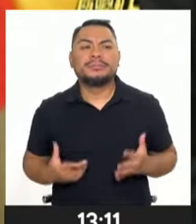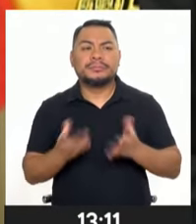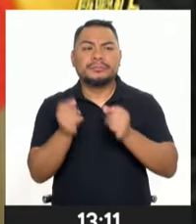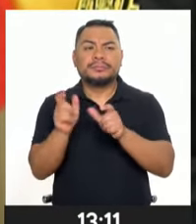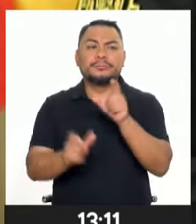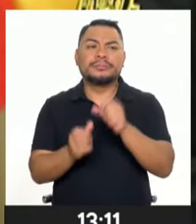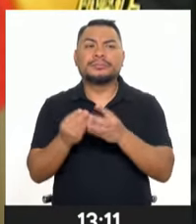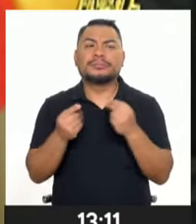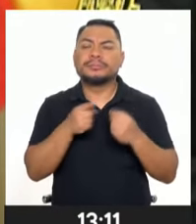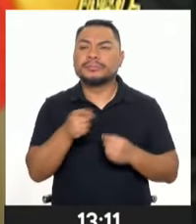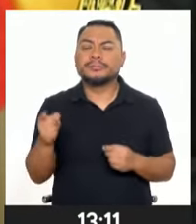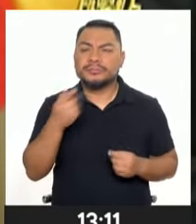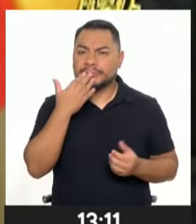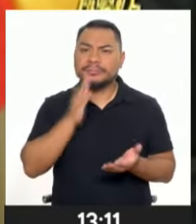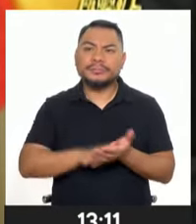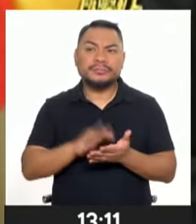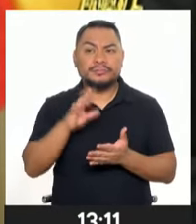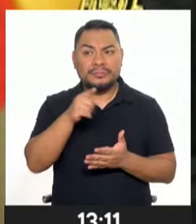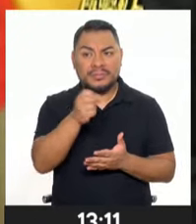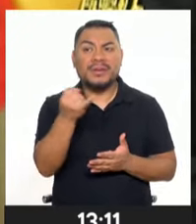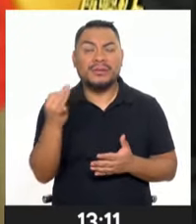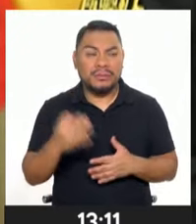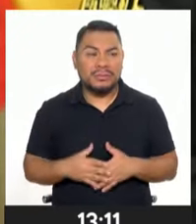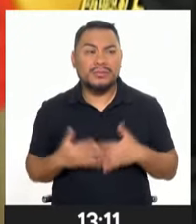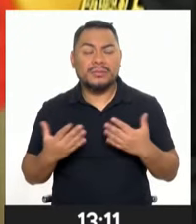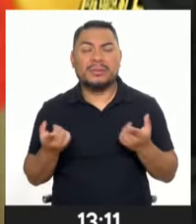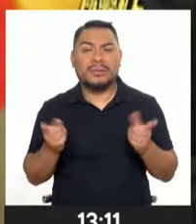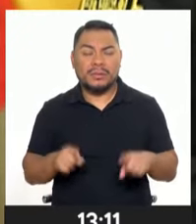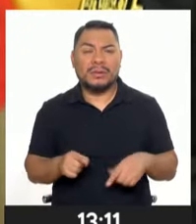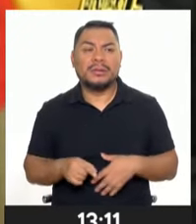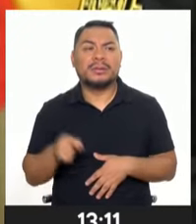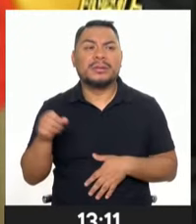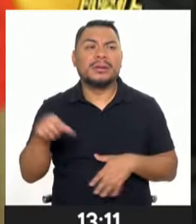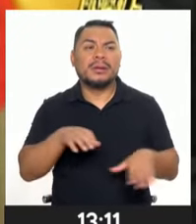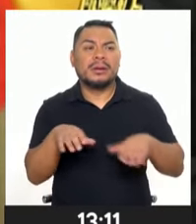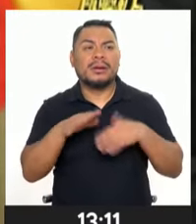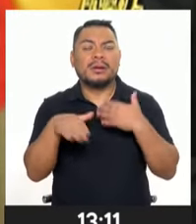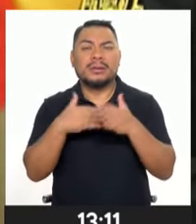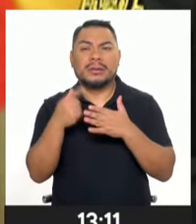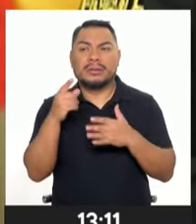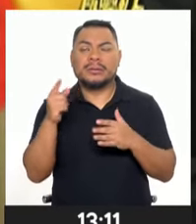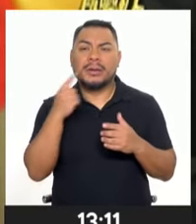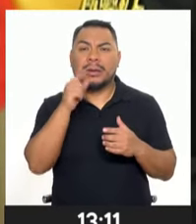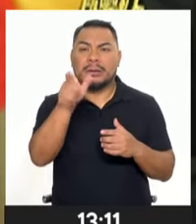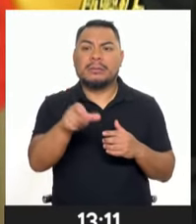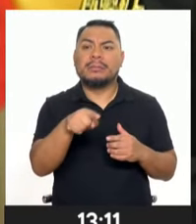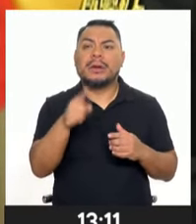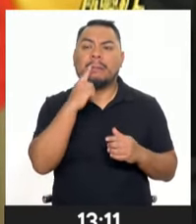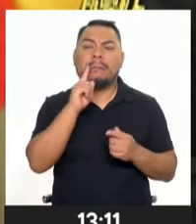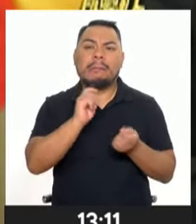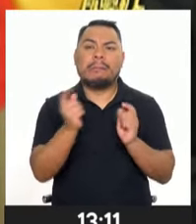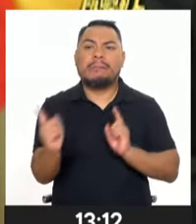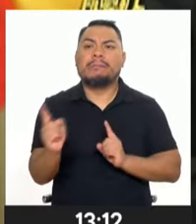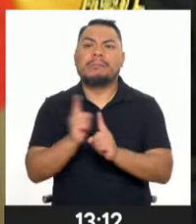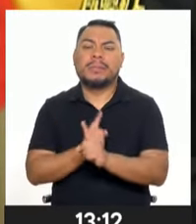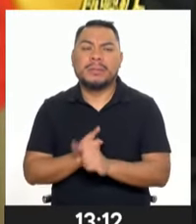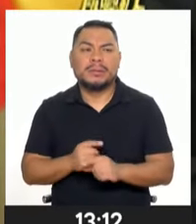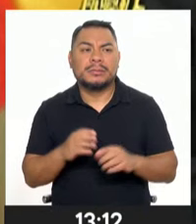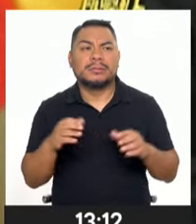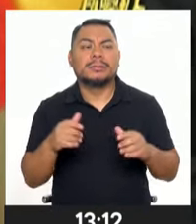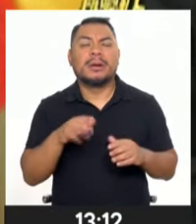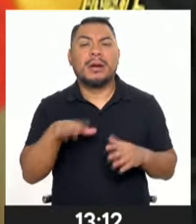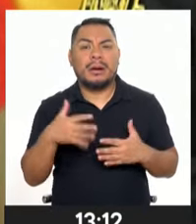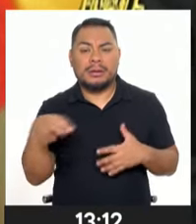delito en el momento que han hecho una usurpación agravada de un local que es privado,